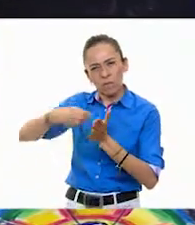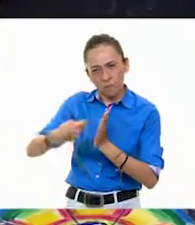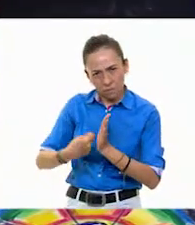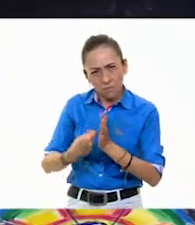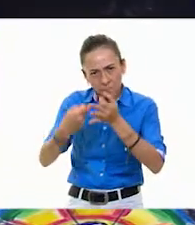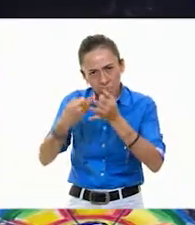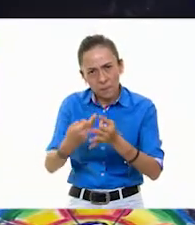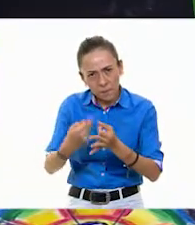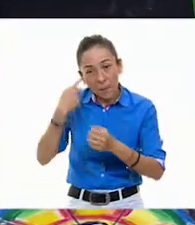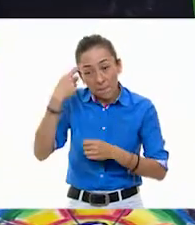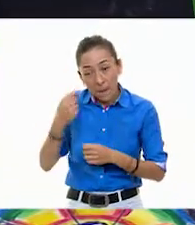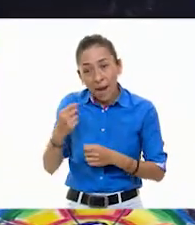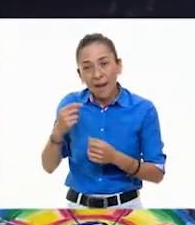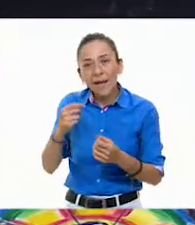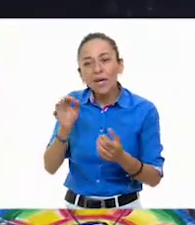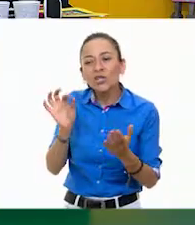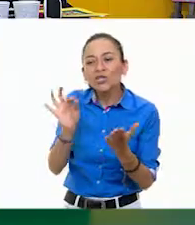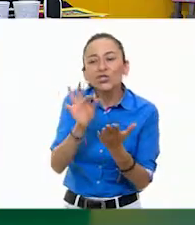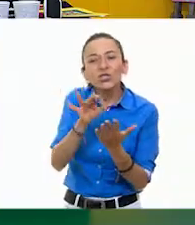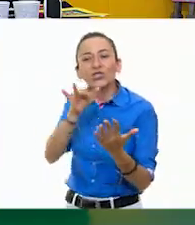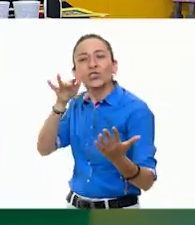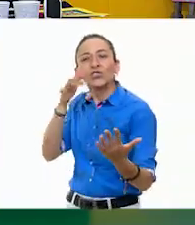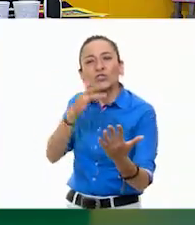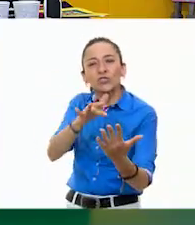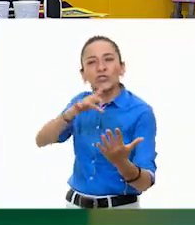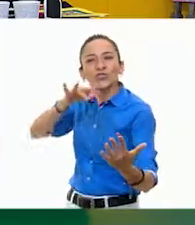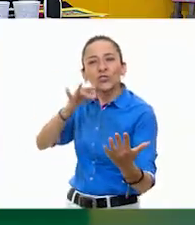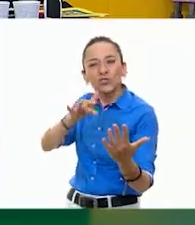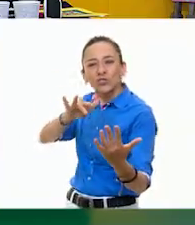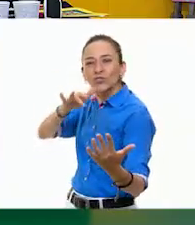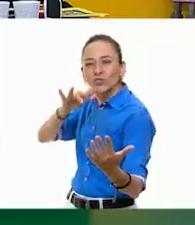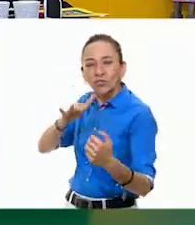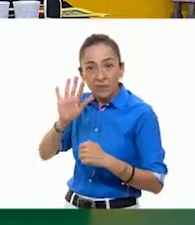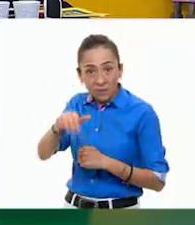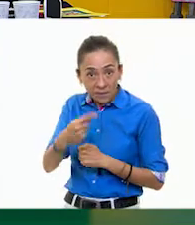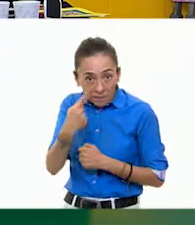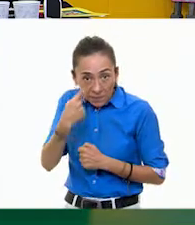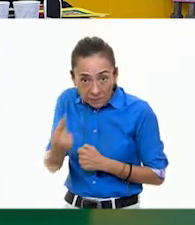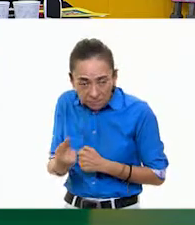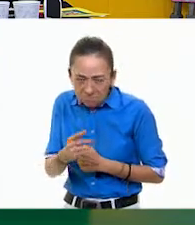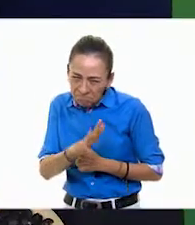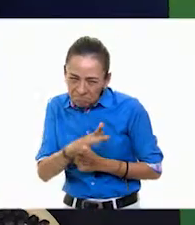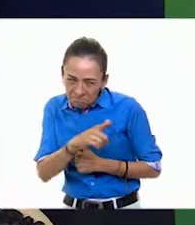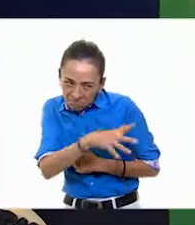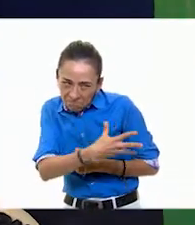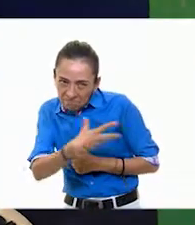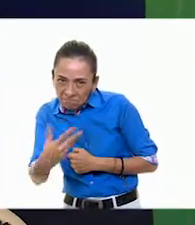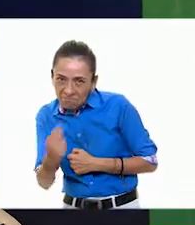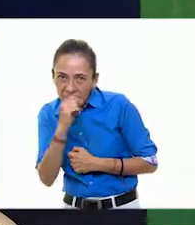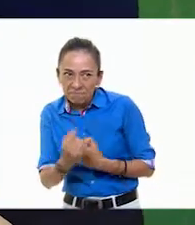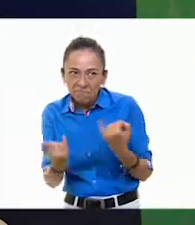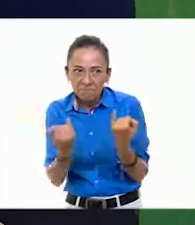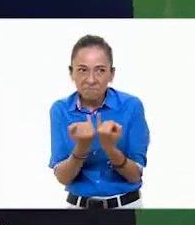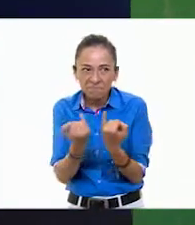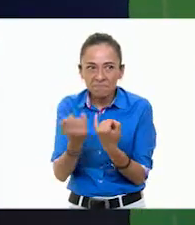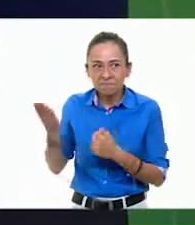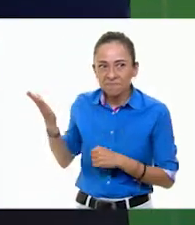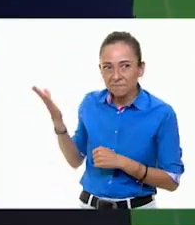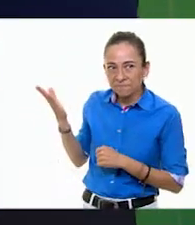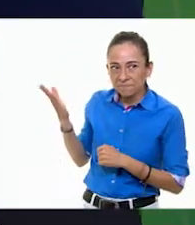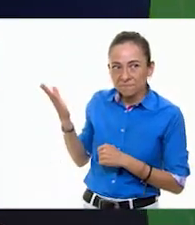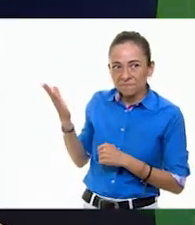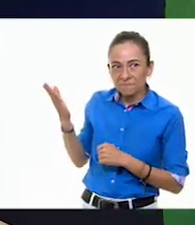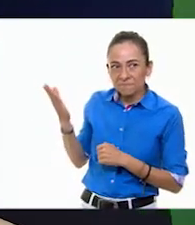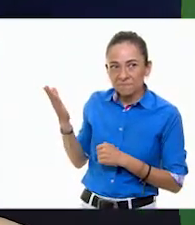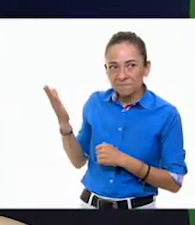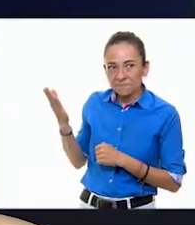para la Shakira, y que nos inspiramos en ella. Que vean cómo coloqué esta, unas en medio de cada una de ellas.